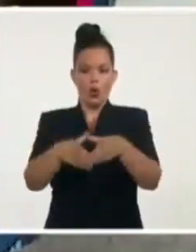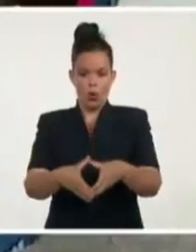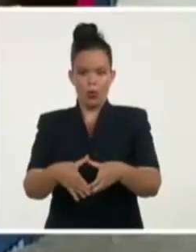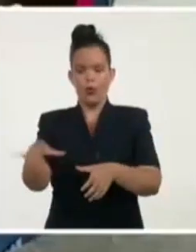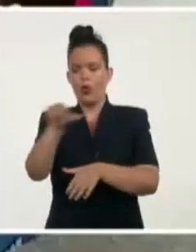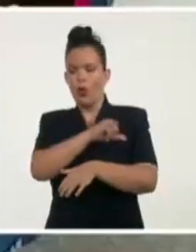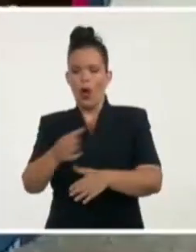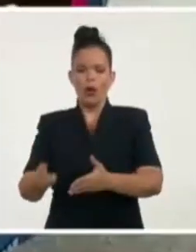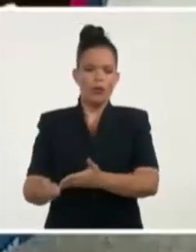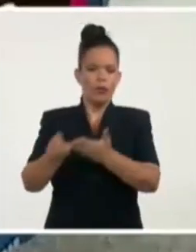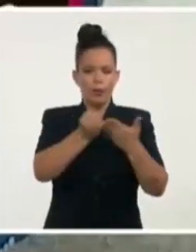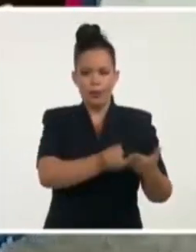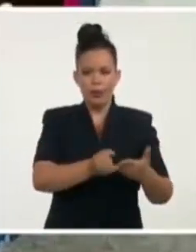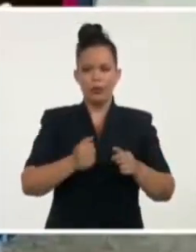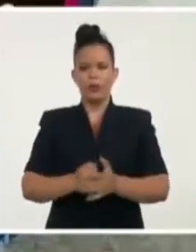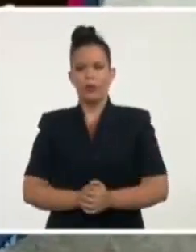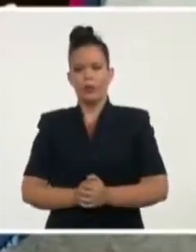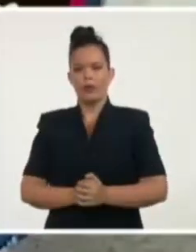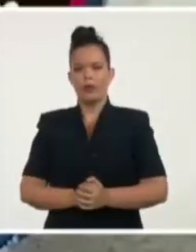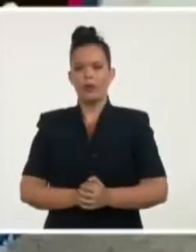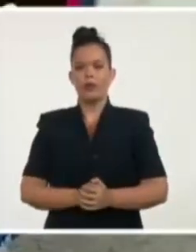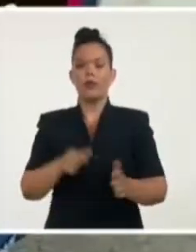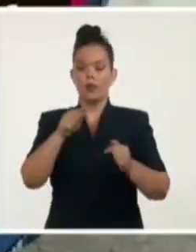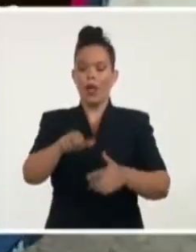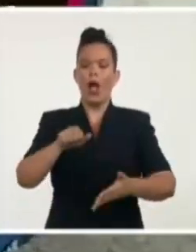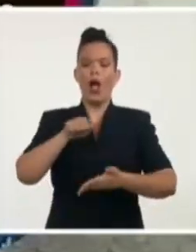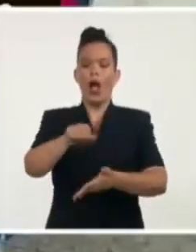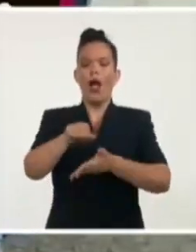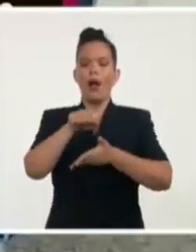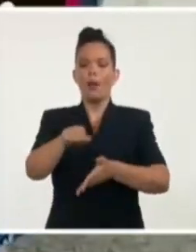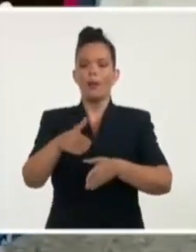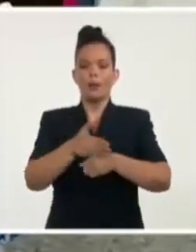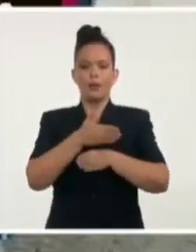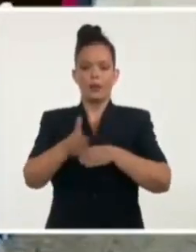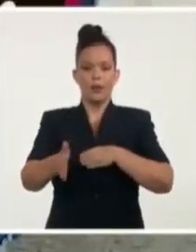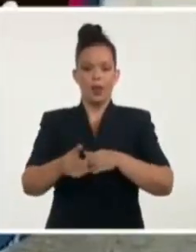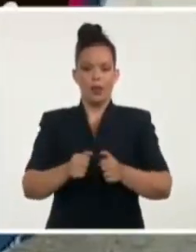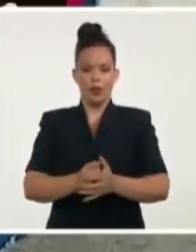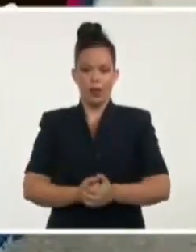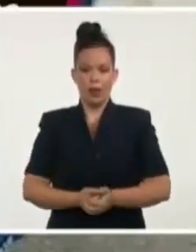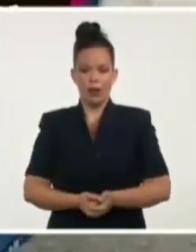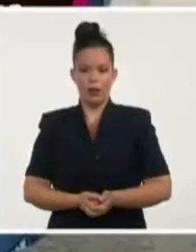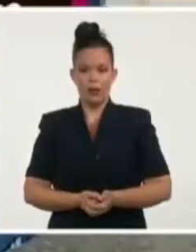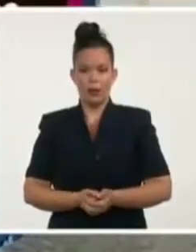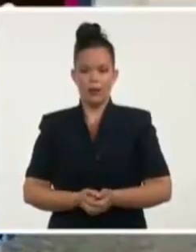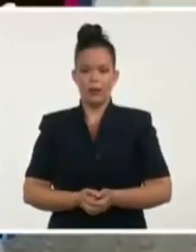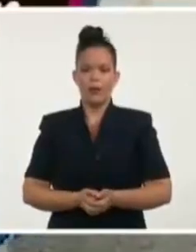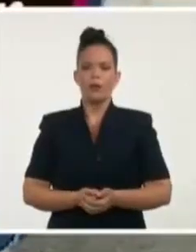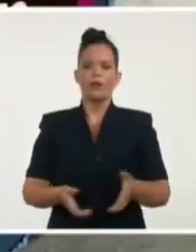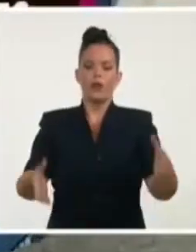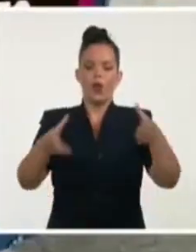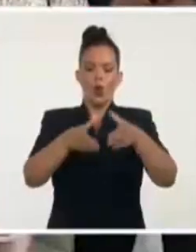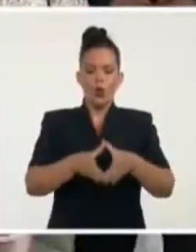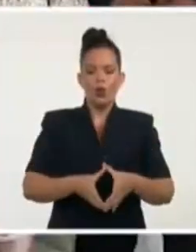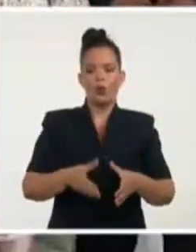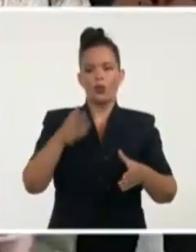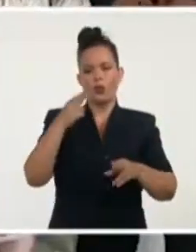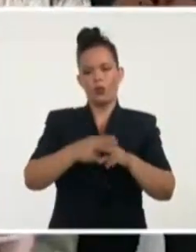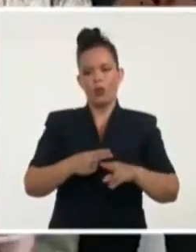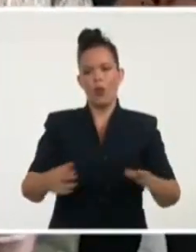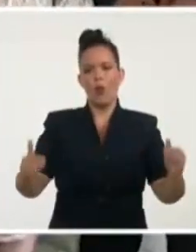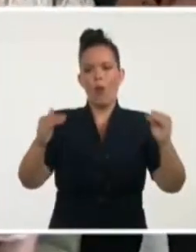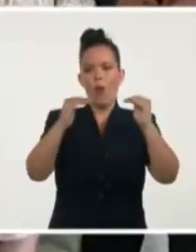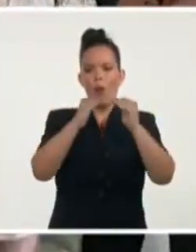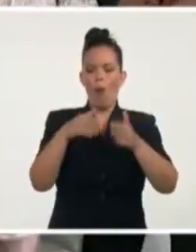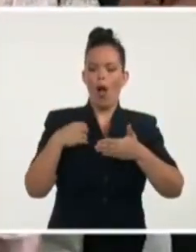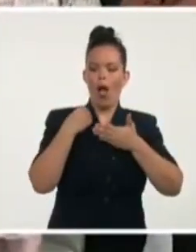La campaña Saving Love, COP de PIN, el movimiento No Embargo Cuba y Puentes de Amor. Durante una conferencia de prensa